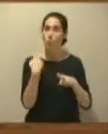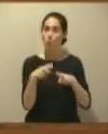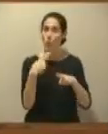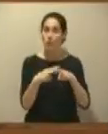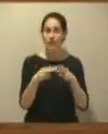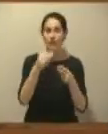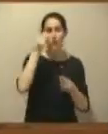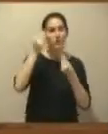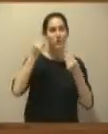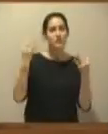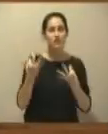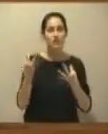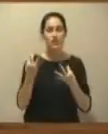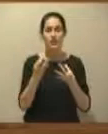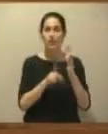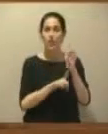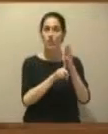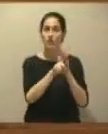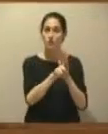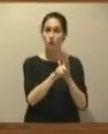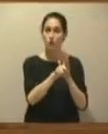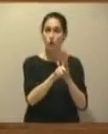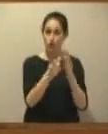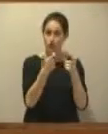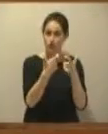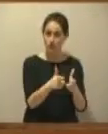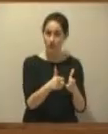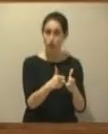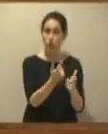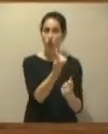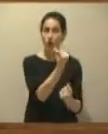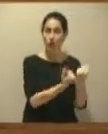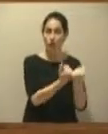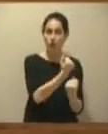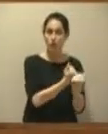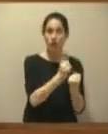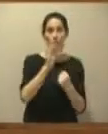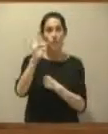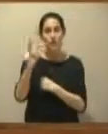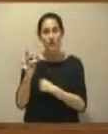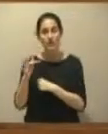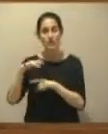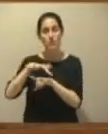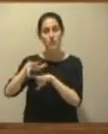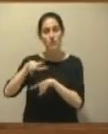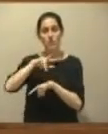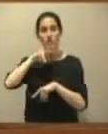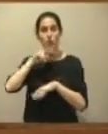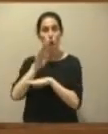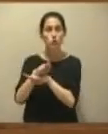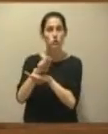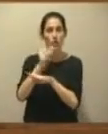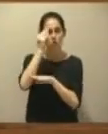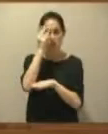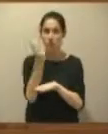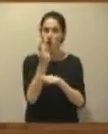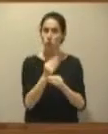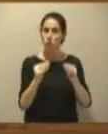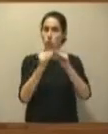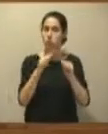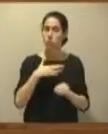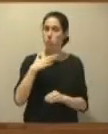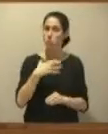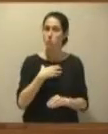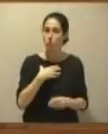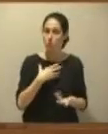considera incompatible el desarrollo de este sector y la conservación del medioambiente. A nosotros esta política de un